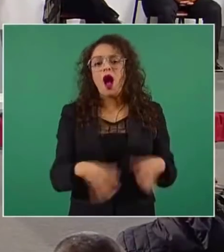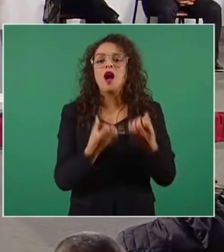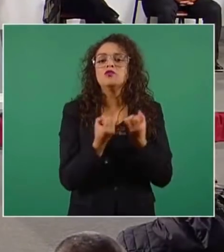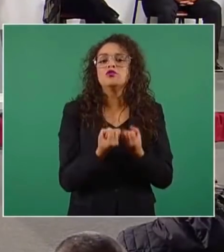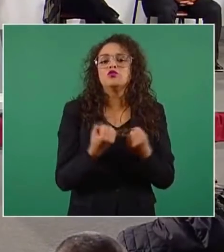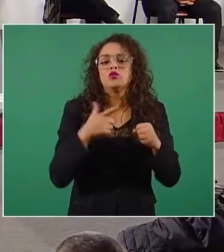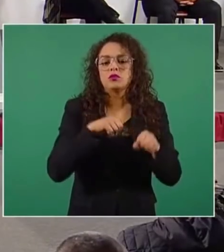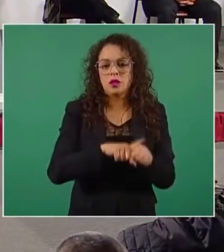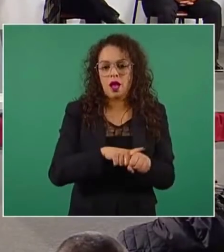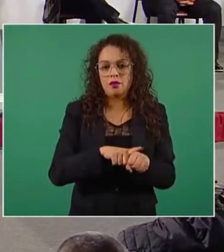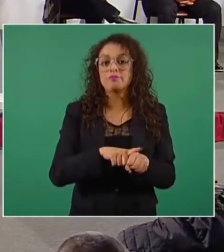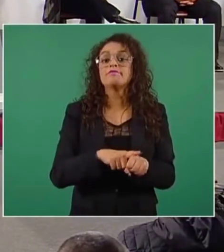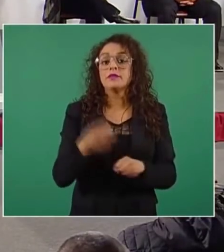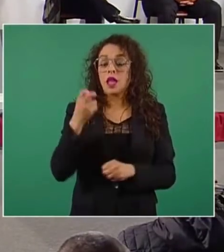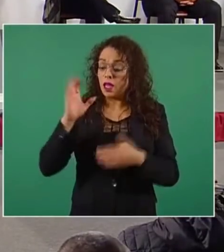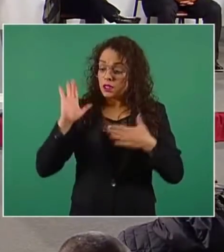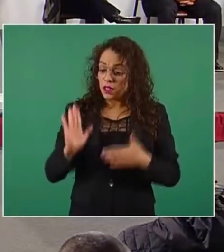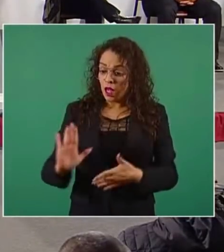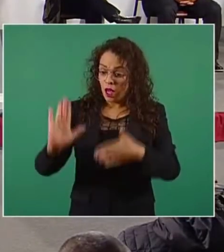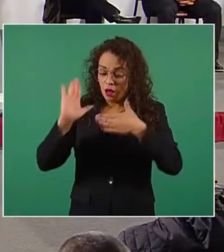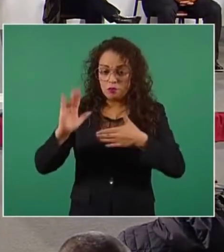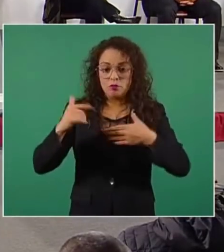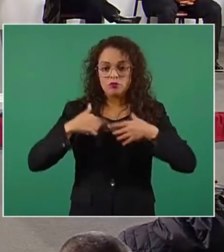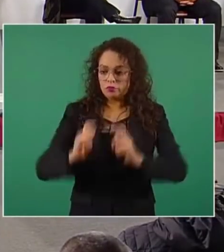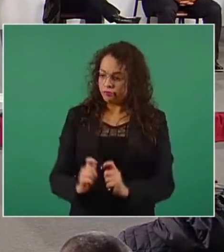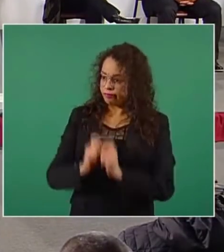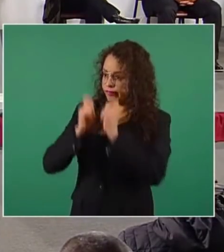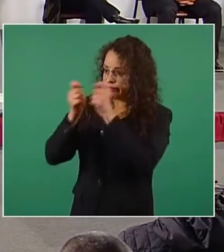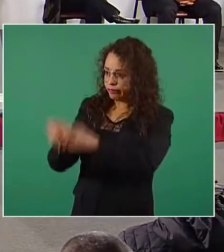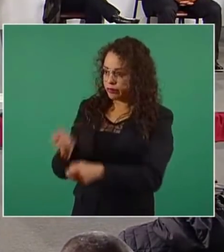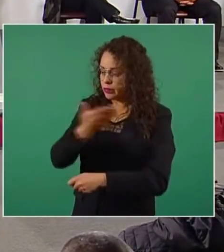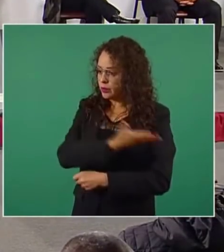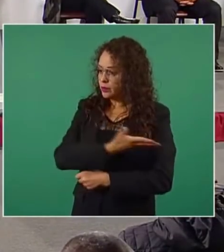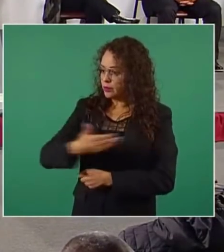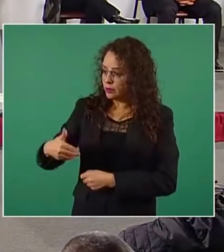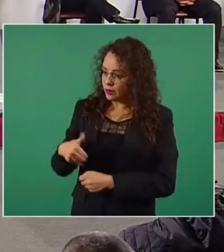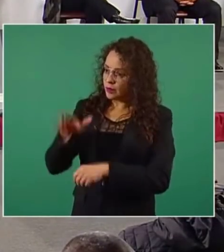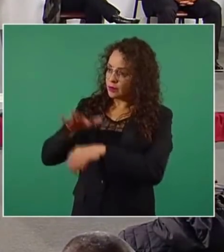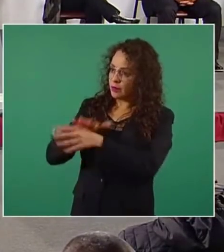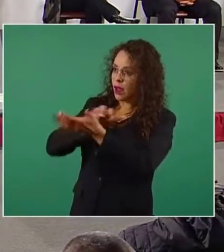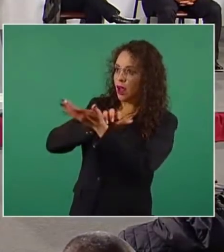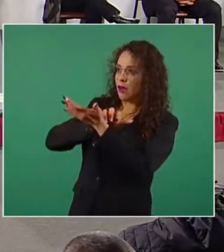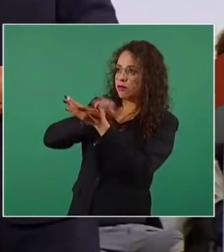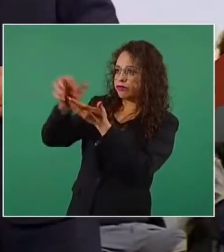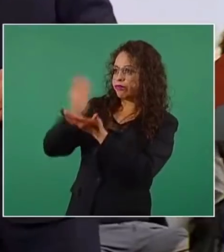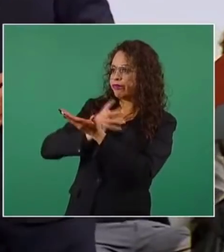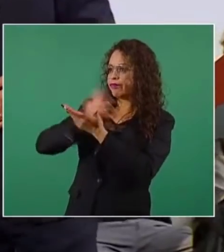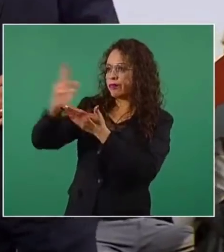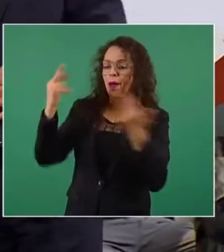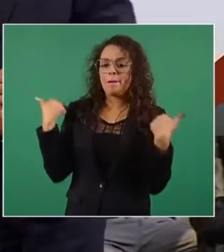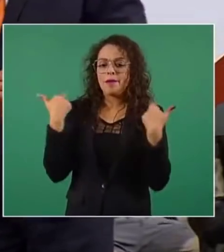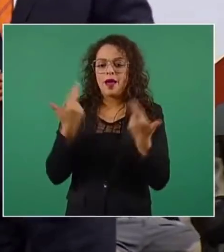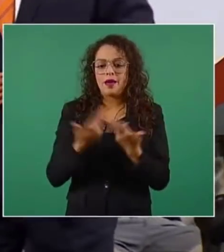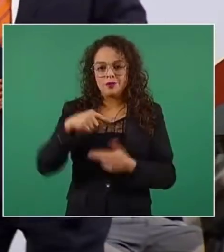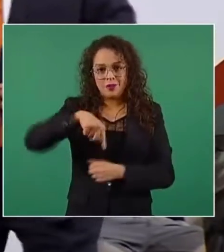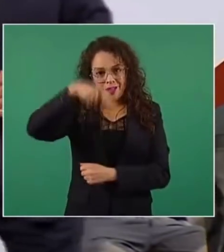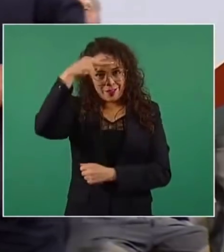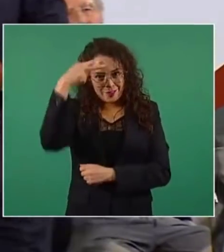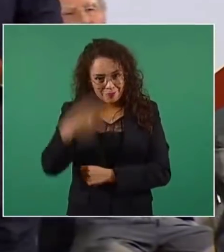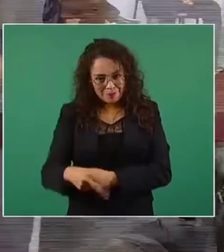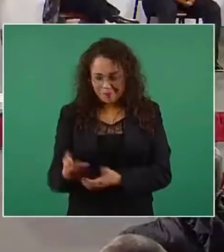este compromiso en nombre de la inmensa mayoría de las maestras y los maestros de México. Muchas gracias, maestro.